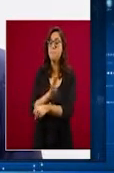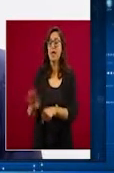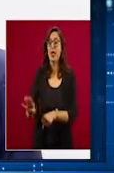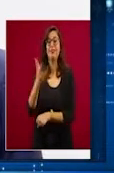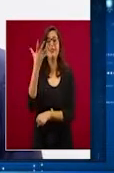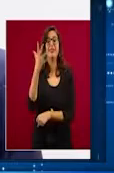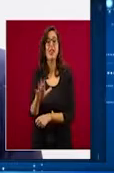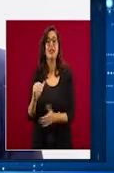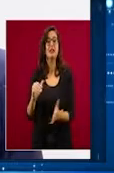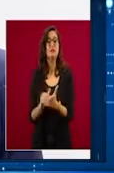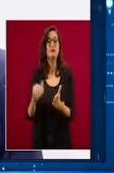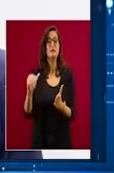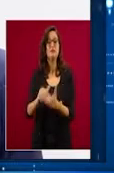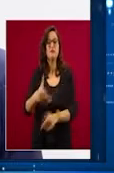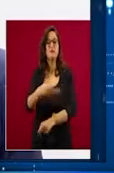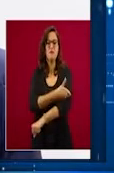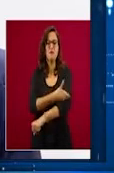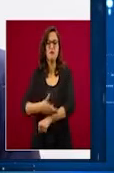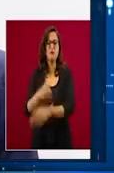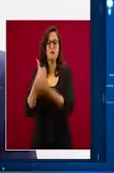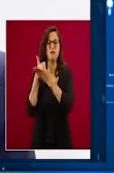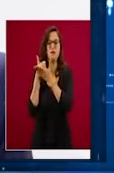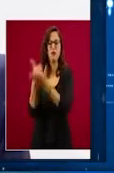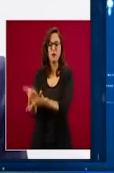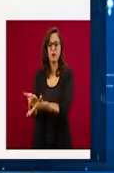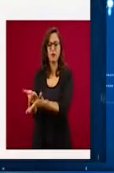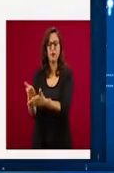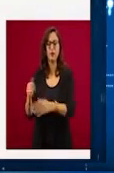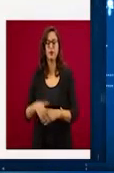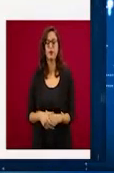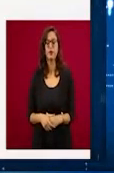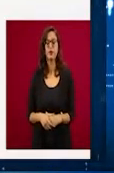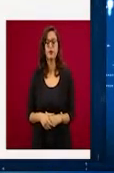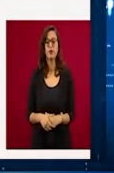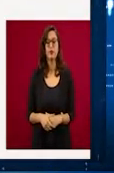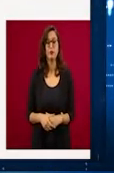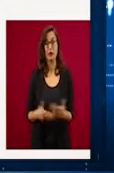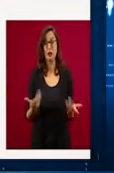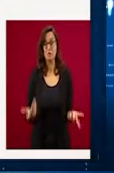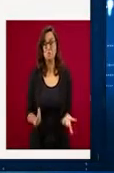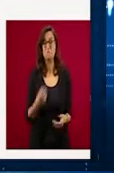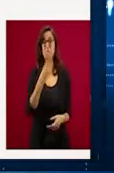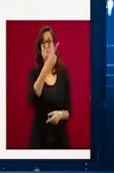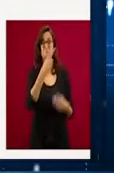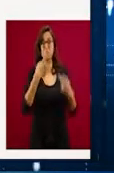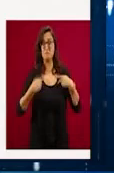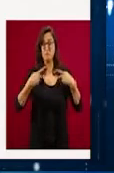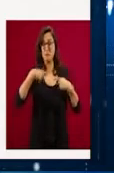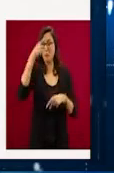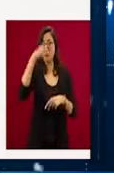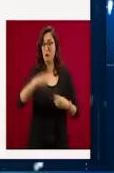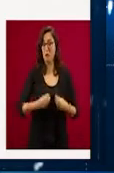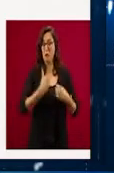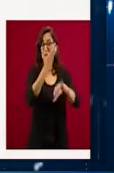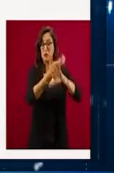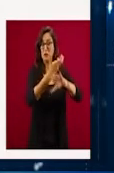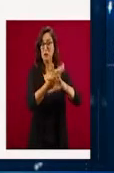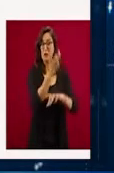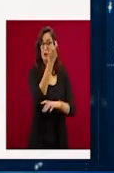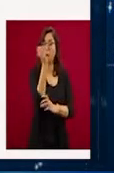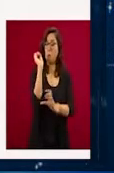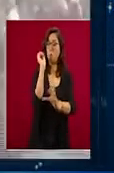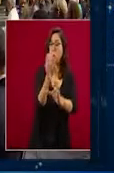nación, un mensaje político muy al estilo de Andrés Manuel López Obrador. En la práctica este es su sexto informe,